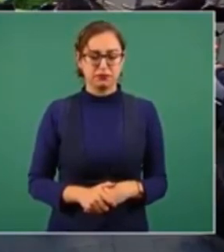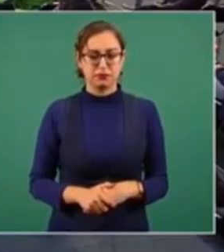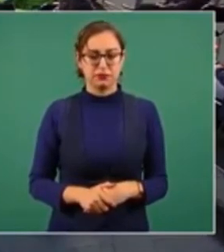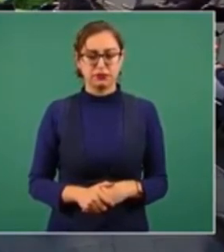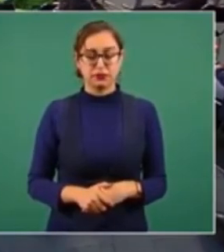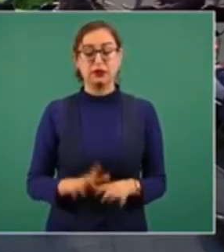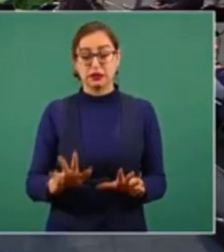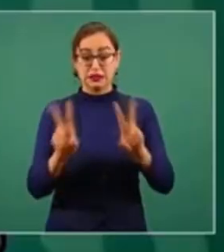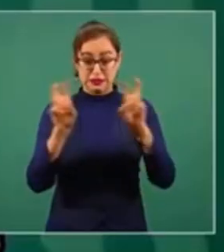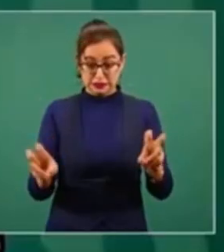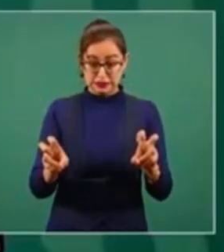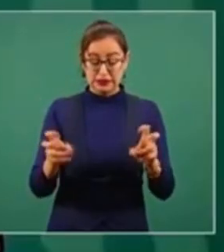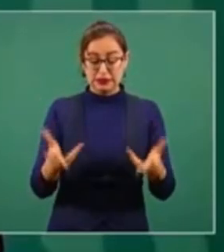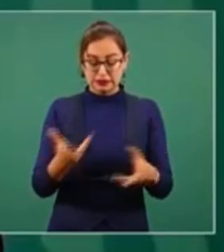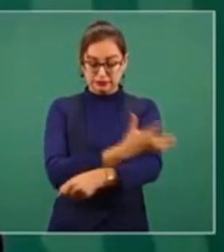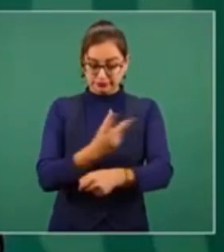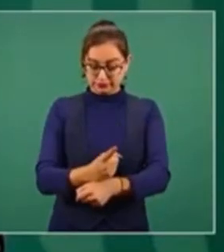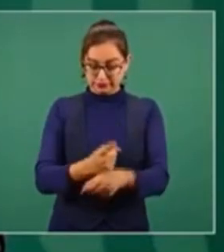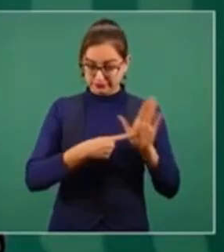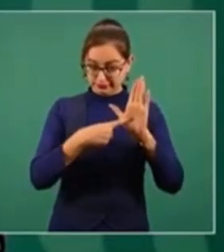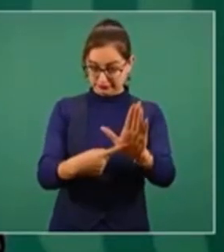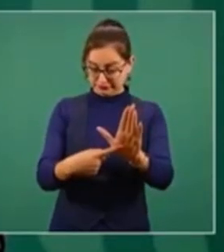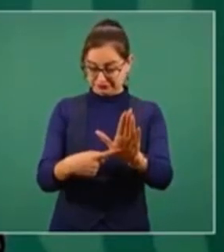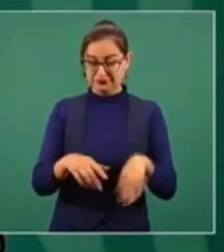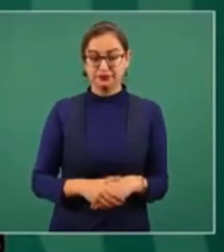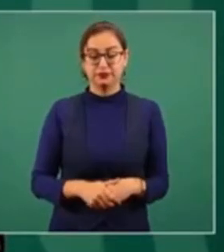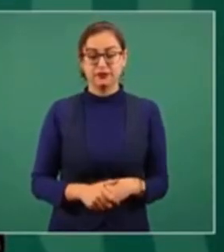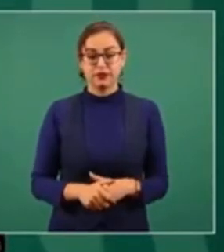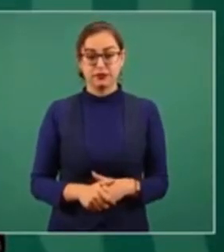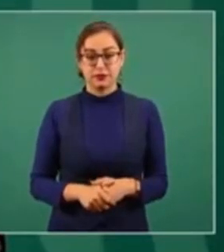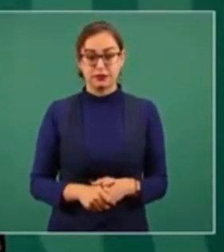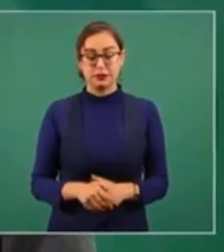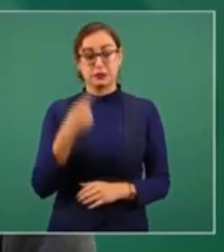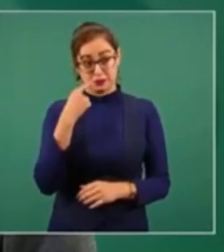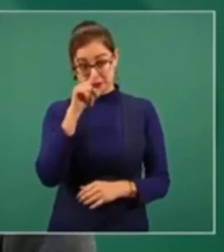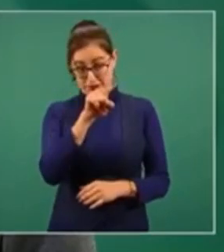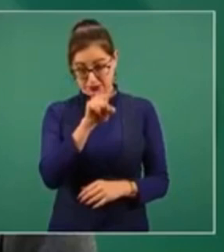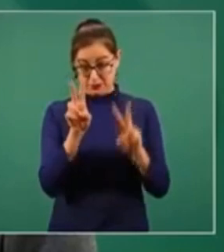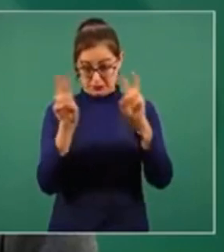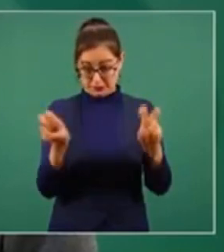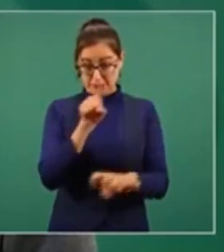Nada más decirte de lo de la transparencia, hoy estábamos viendo lo de uno de estos reclusorios,